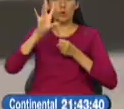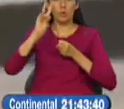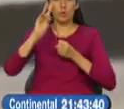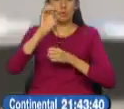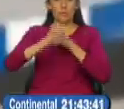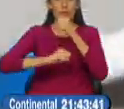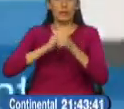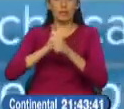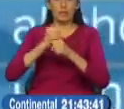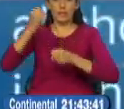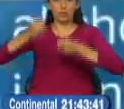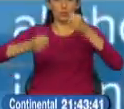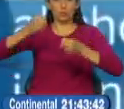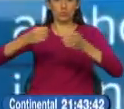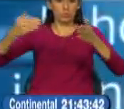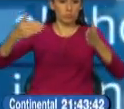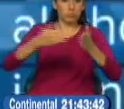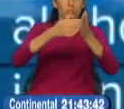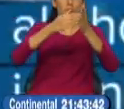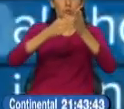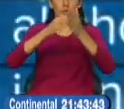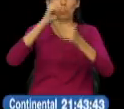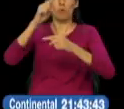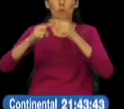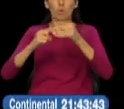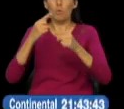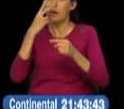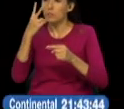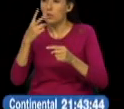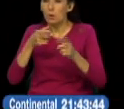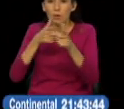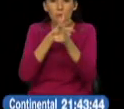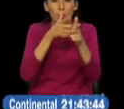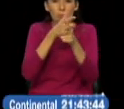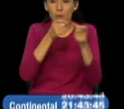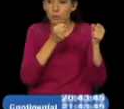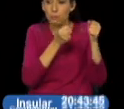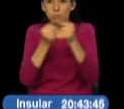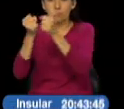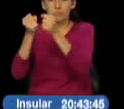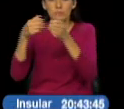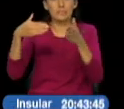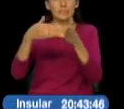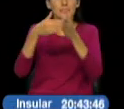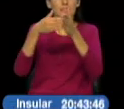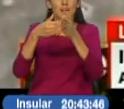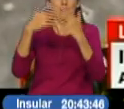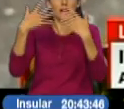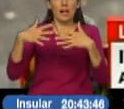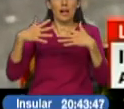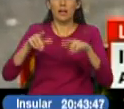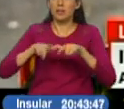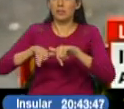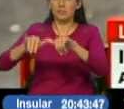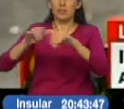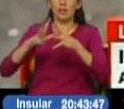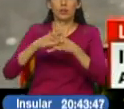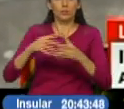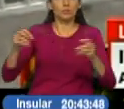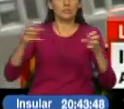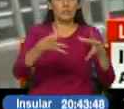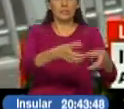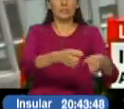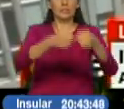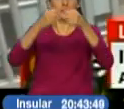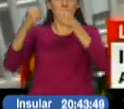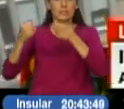chocó intencionalmente el camión en el que el atacante embistió a los peatones con el impacto se impidió que el agresor siga su ruta como tenía previsto hasta el parlamento